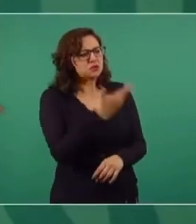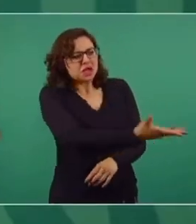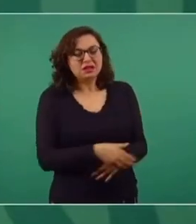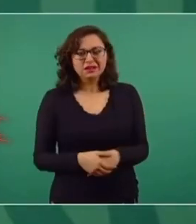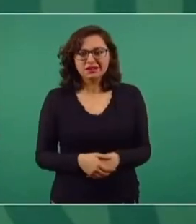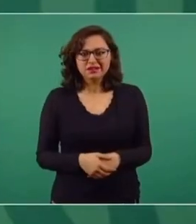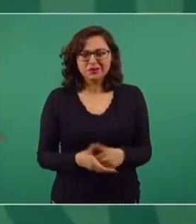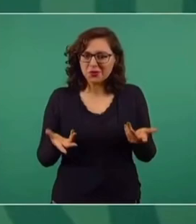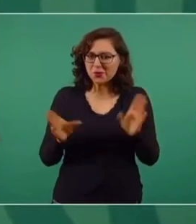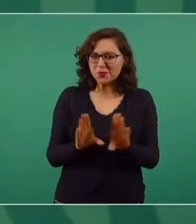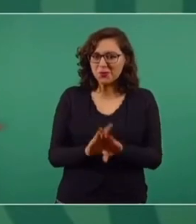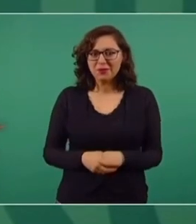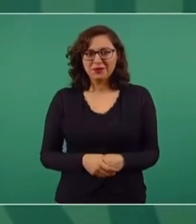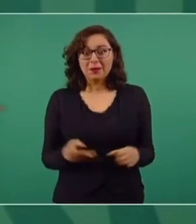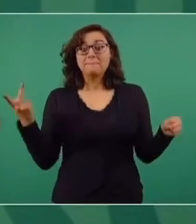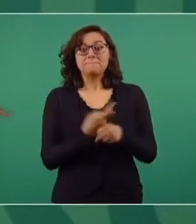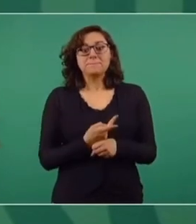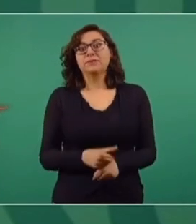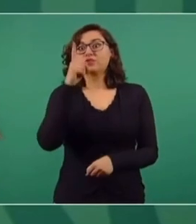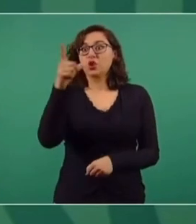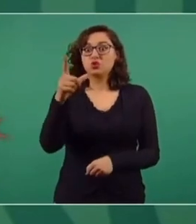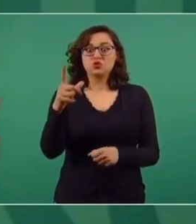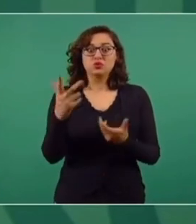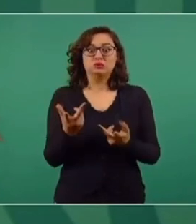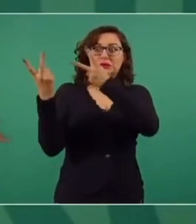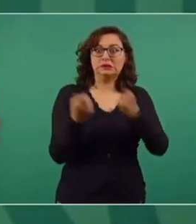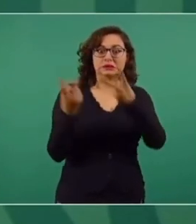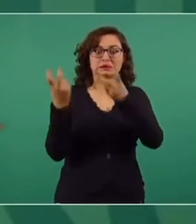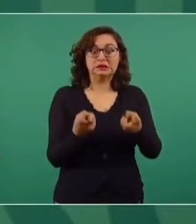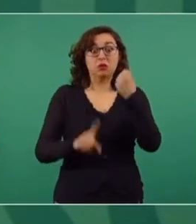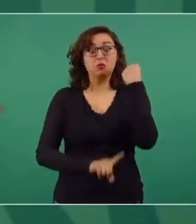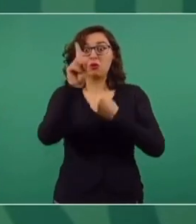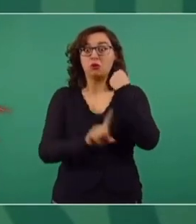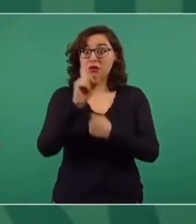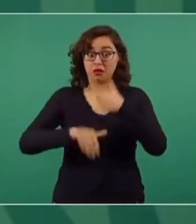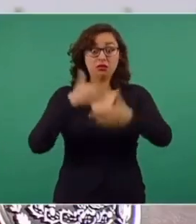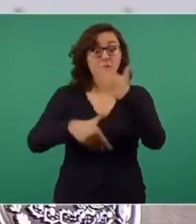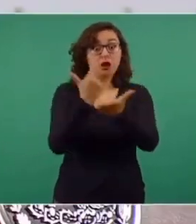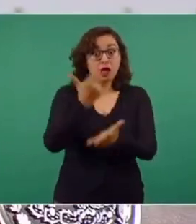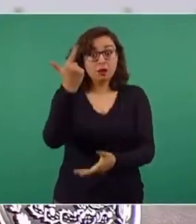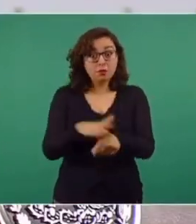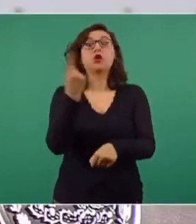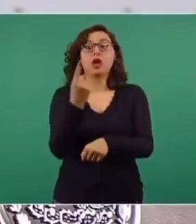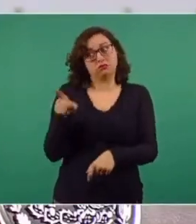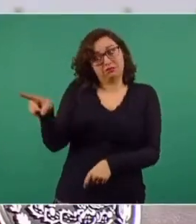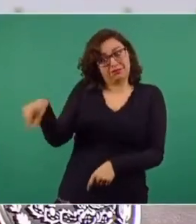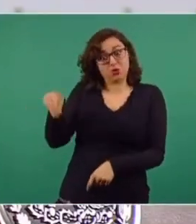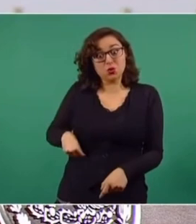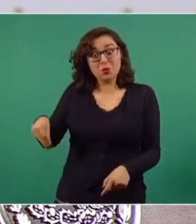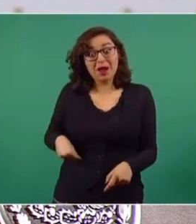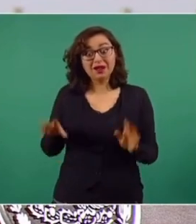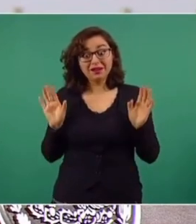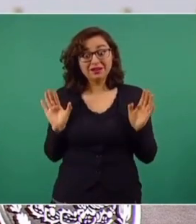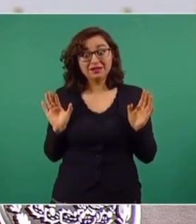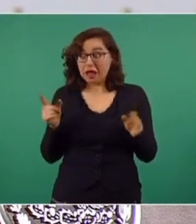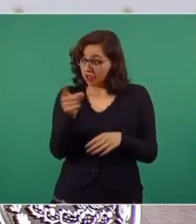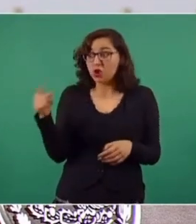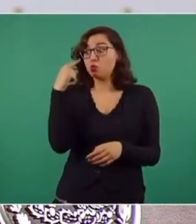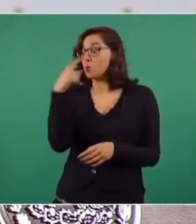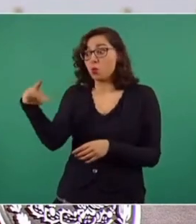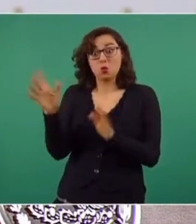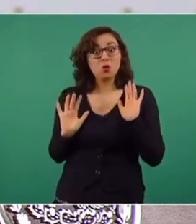si tenemos una sobrecarga y tenemos un problema, pues que lo sepan que una decisión que ellos toman, contraria al interés nacional,